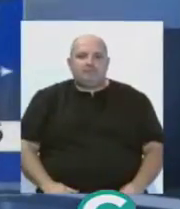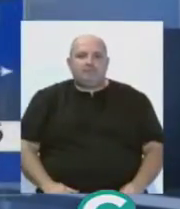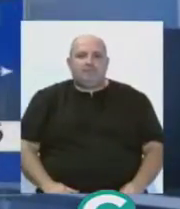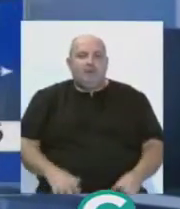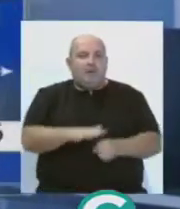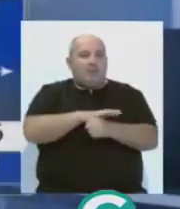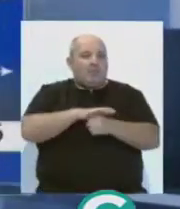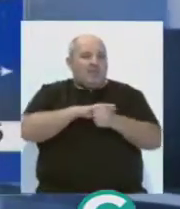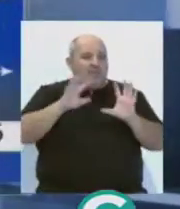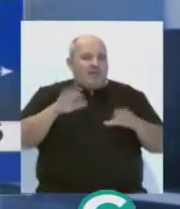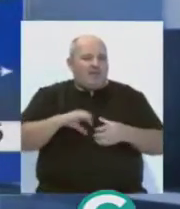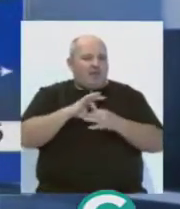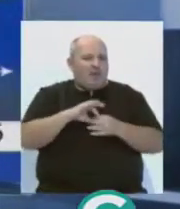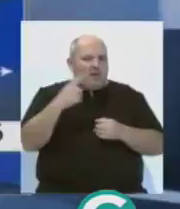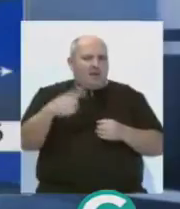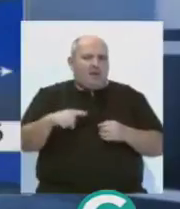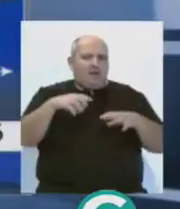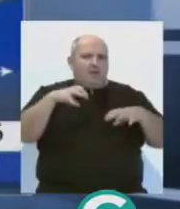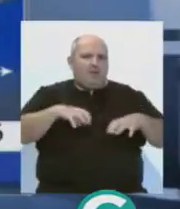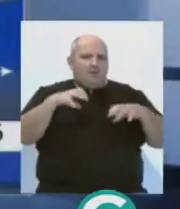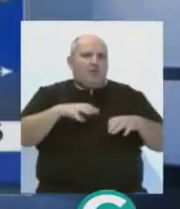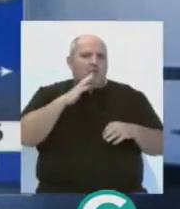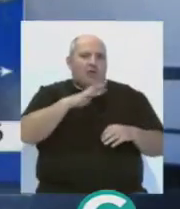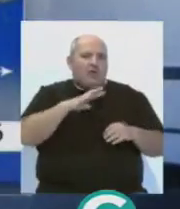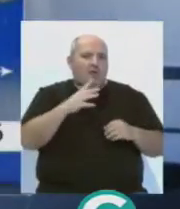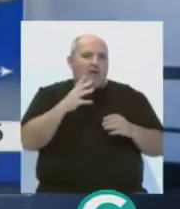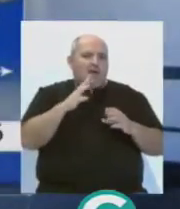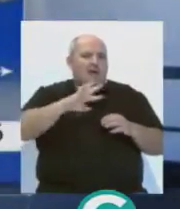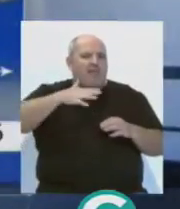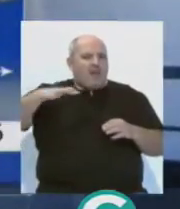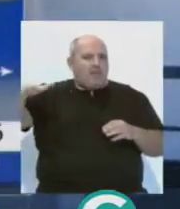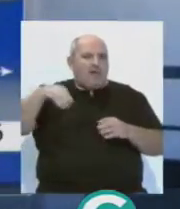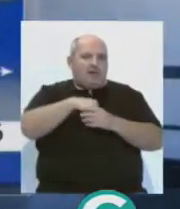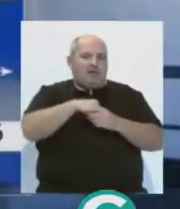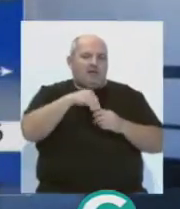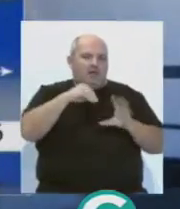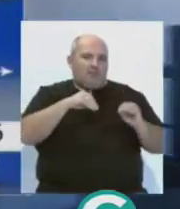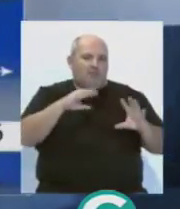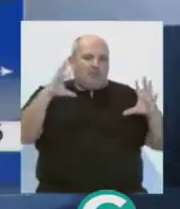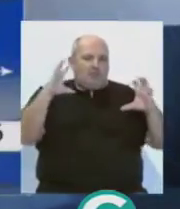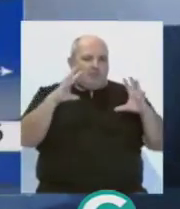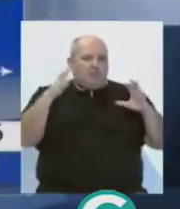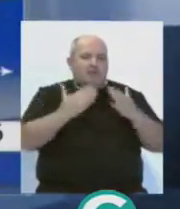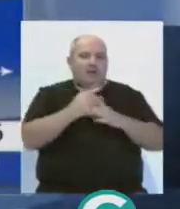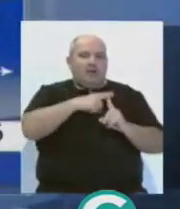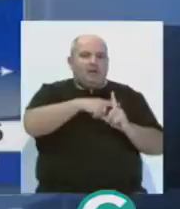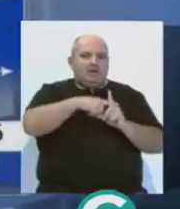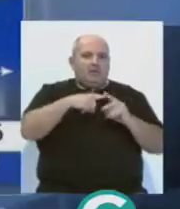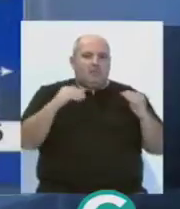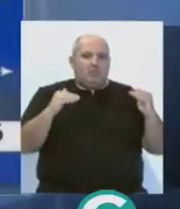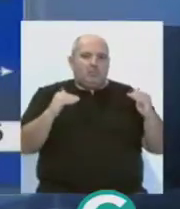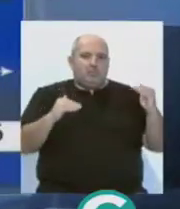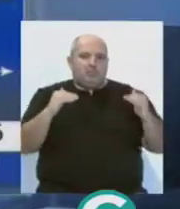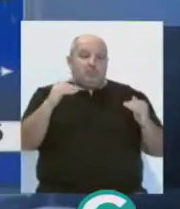Para la provincia se esperan chubascos generalizados más intensos en Grazalema con nieblas en el estrecho. Las temperaturas mínimas en